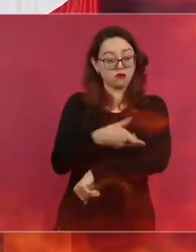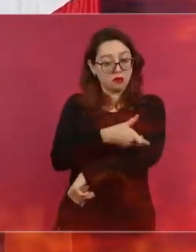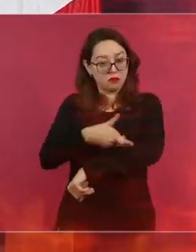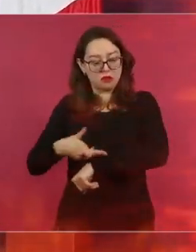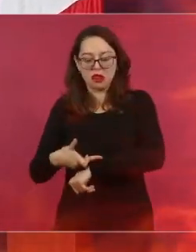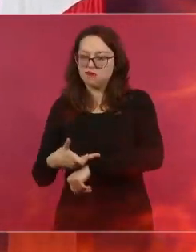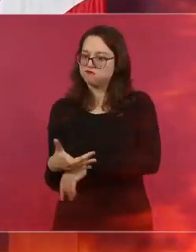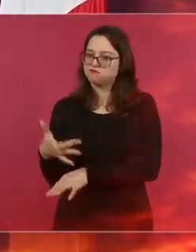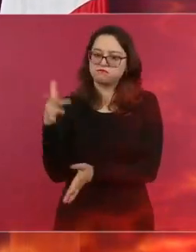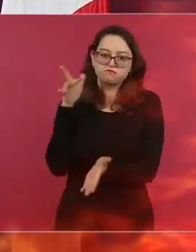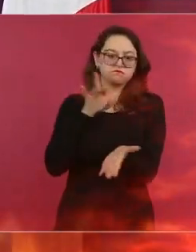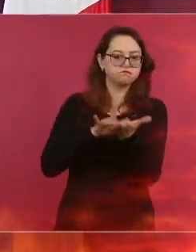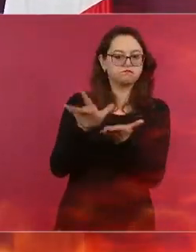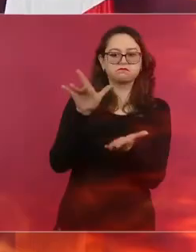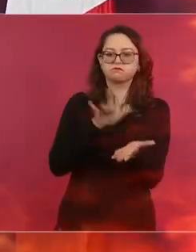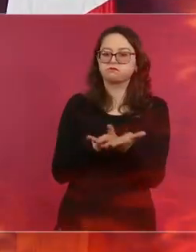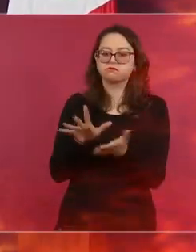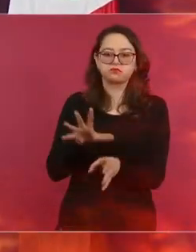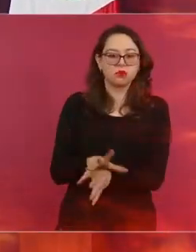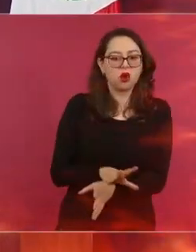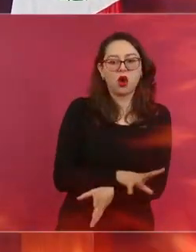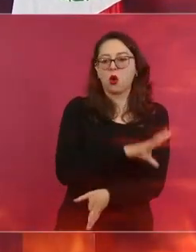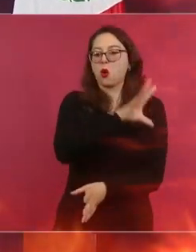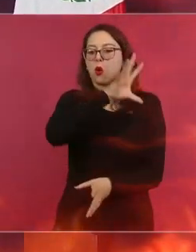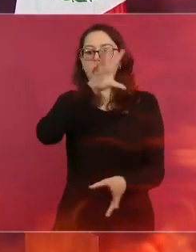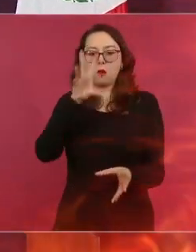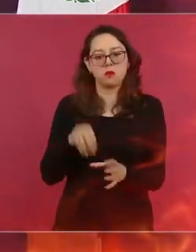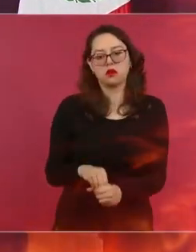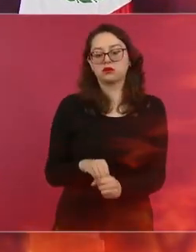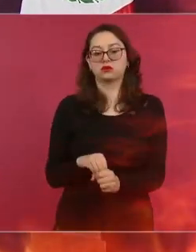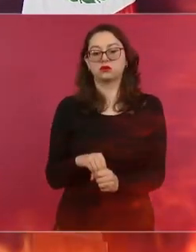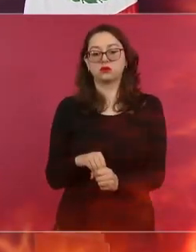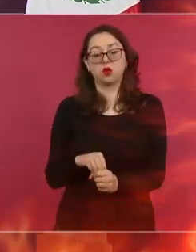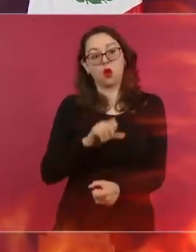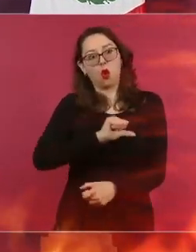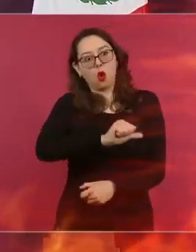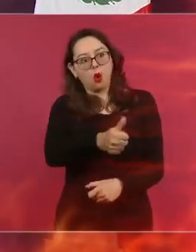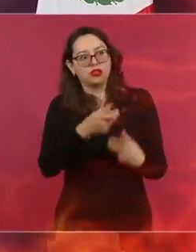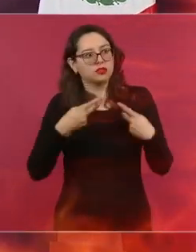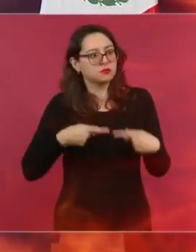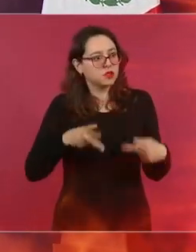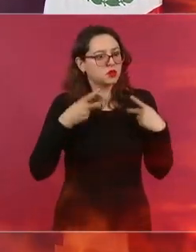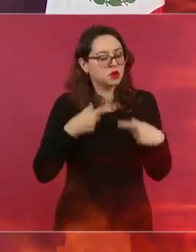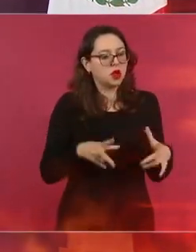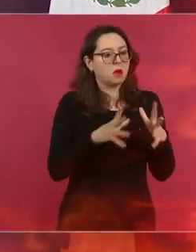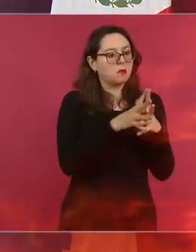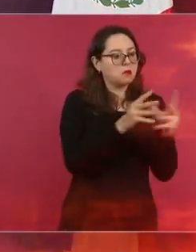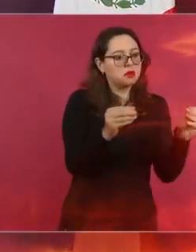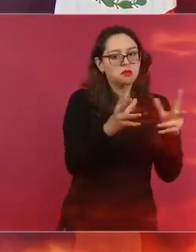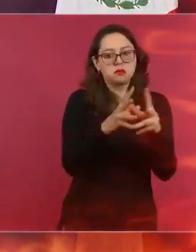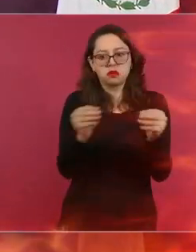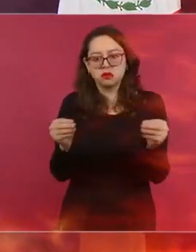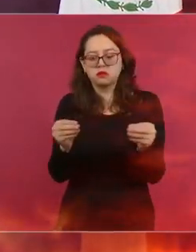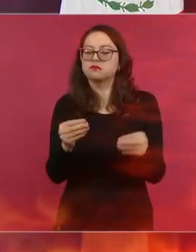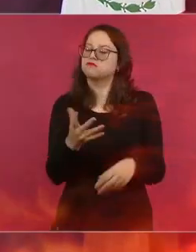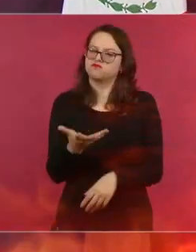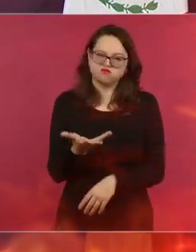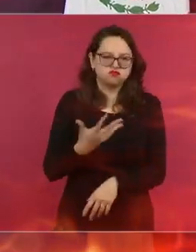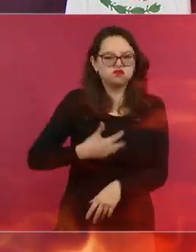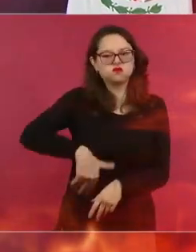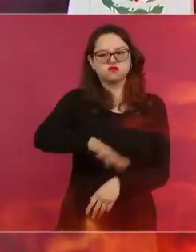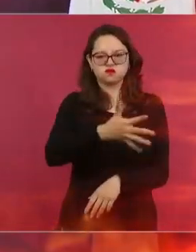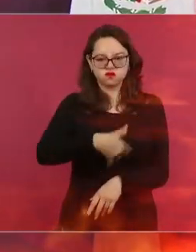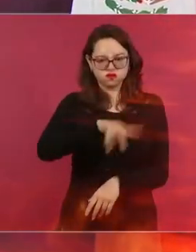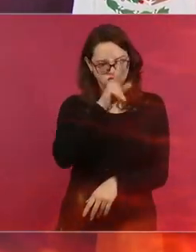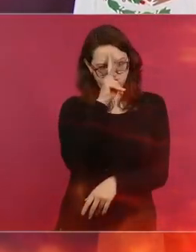queridos, dijo López. Desde el día lunes 6 de noviembre se van a adelantar dos meses del pago de